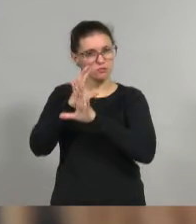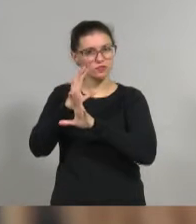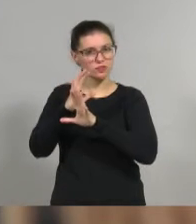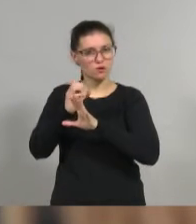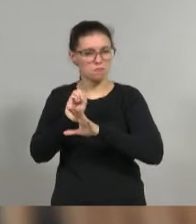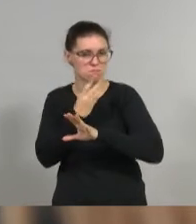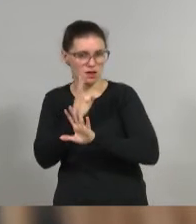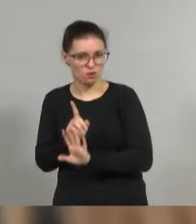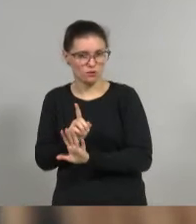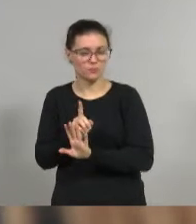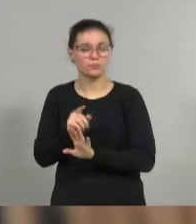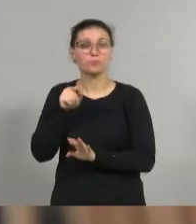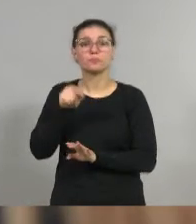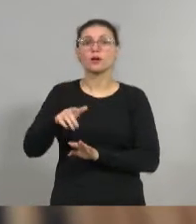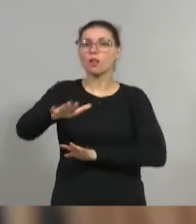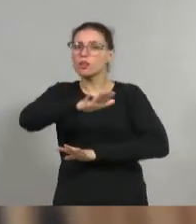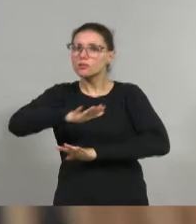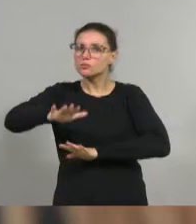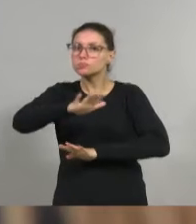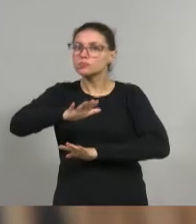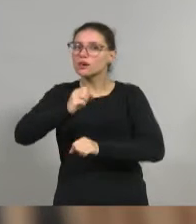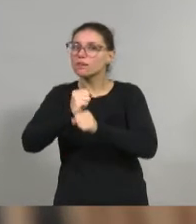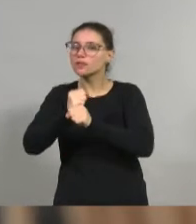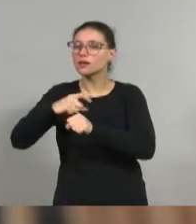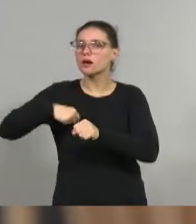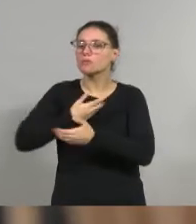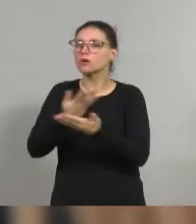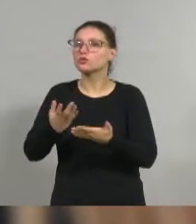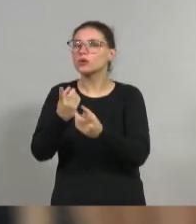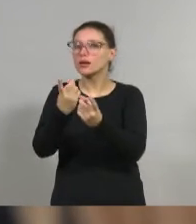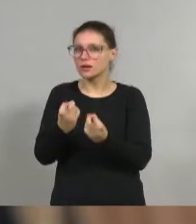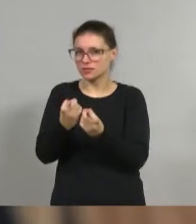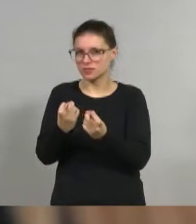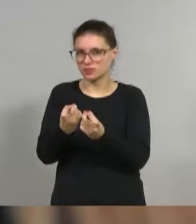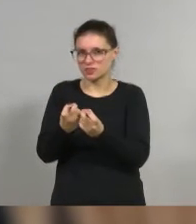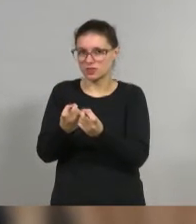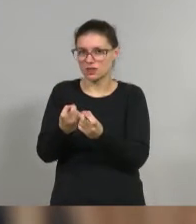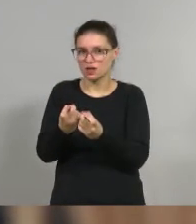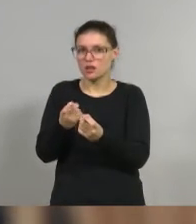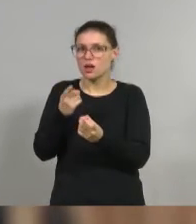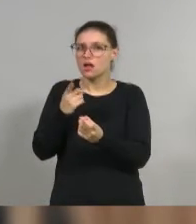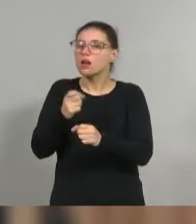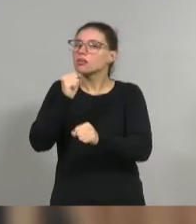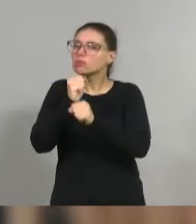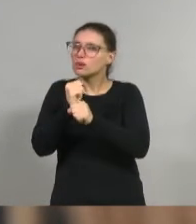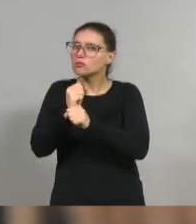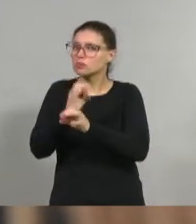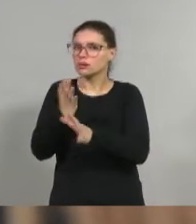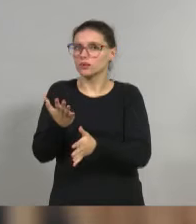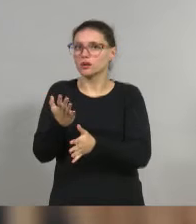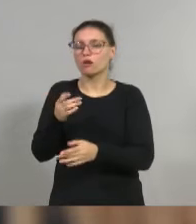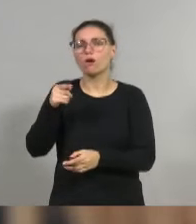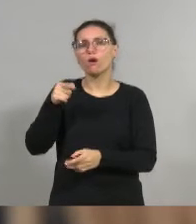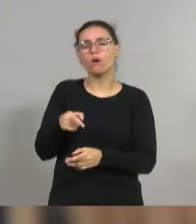Yo creo que la sociedad está necesitando más trabajo social, más trabajo social calificado. Y lo que estamos viendo en la actualidad es un trabajo